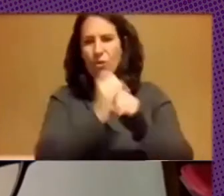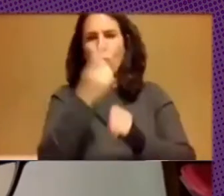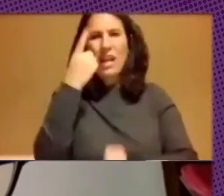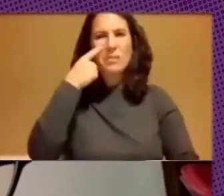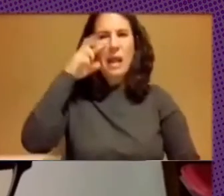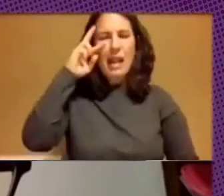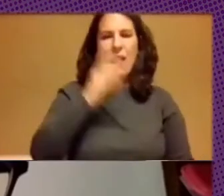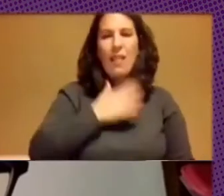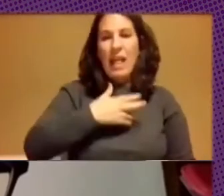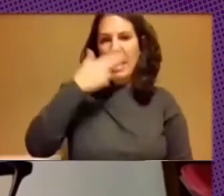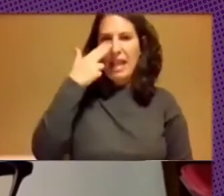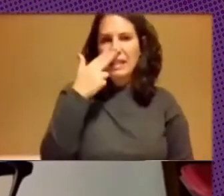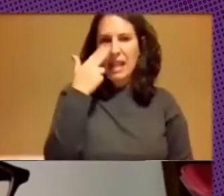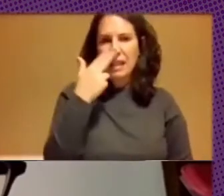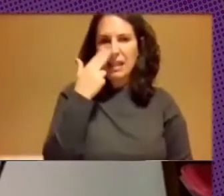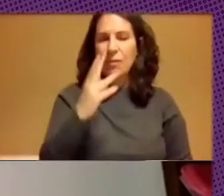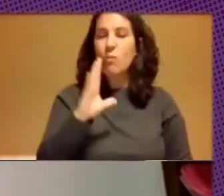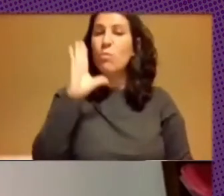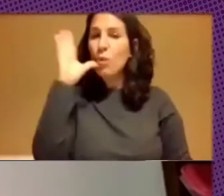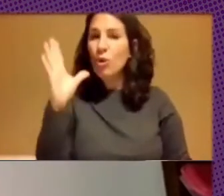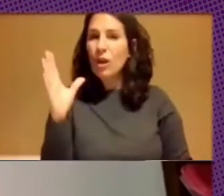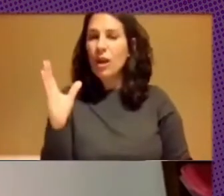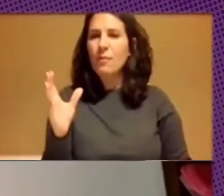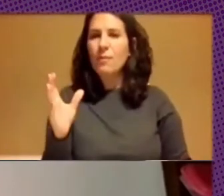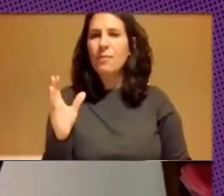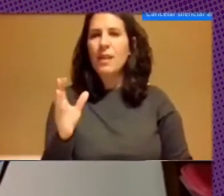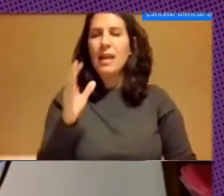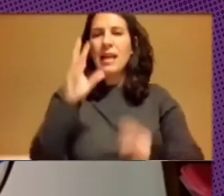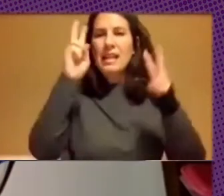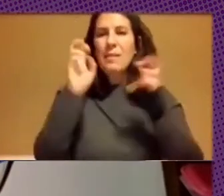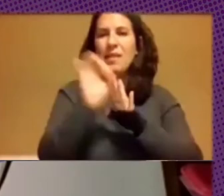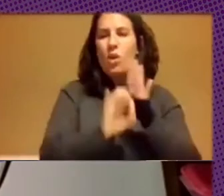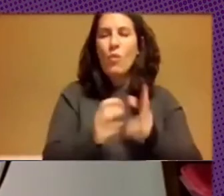me parece interesante porque de implantación de software libre,